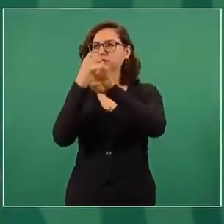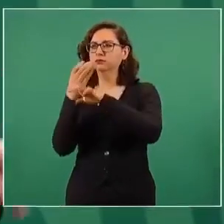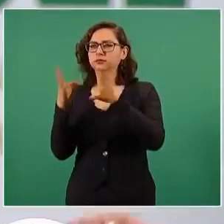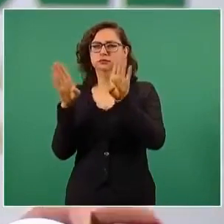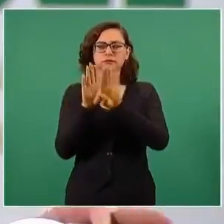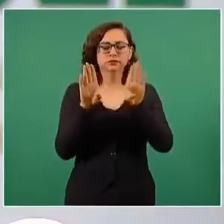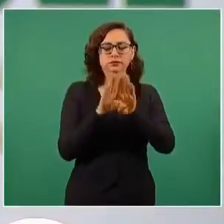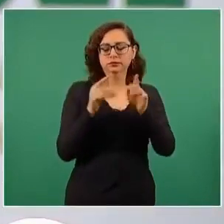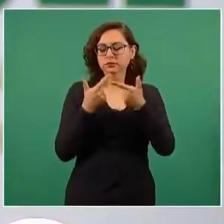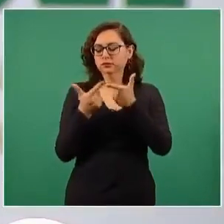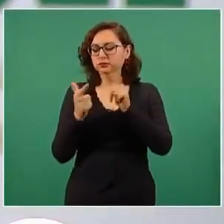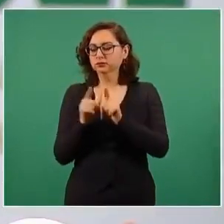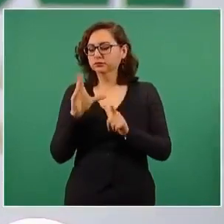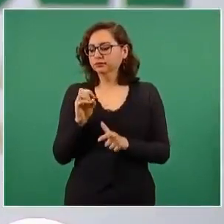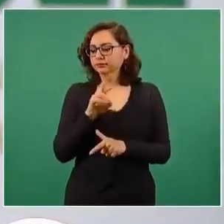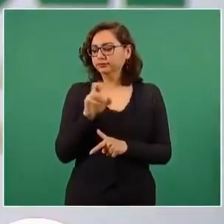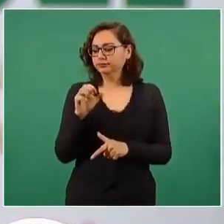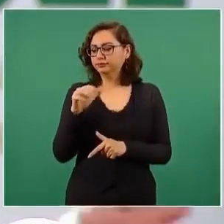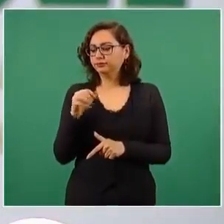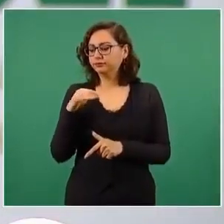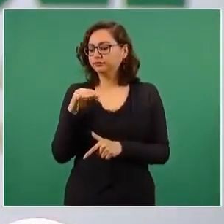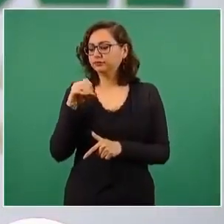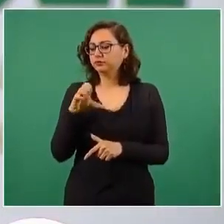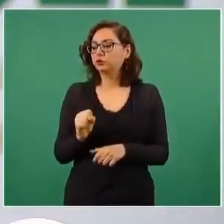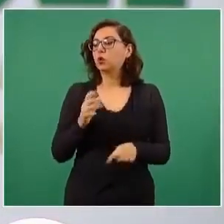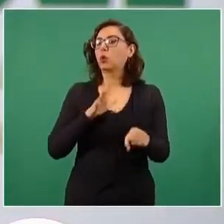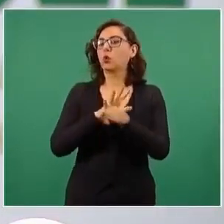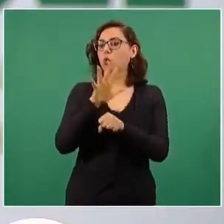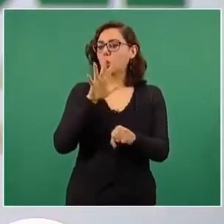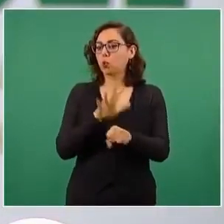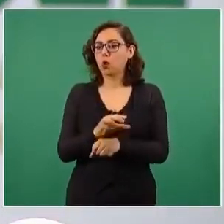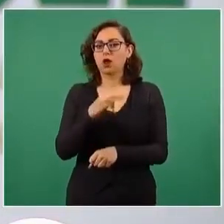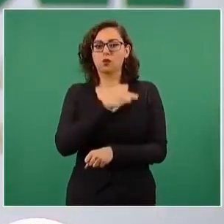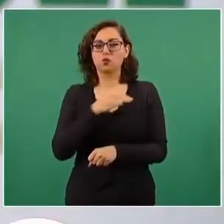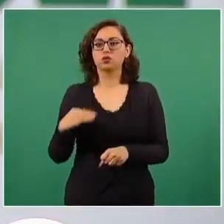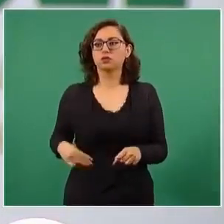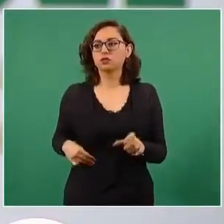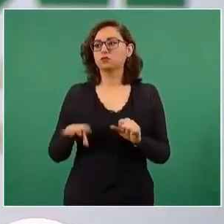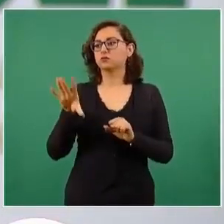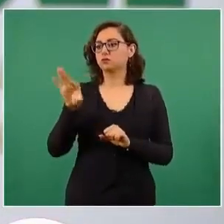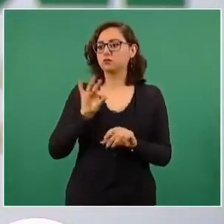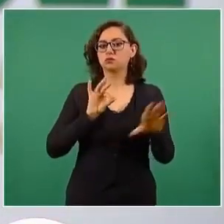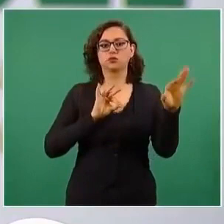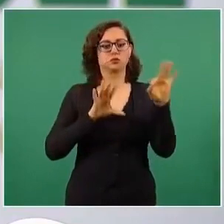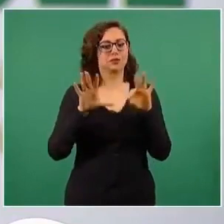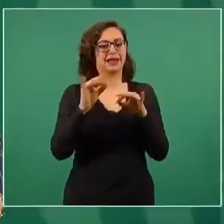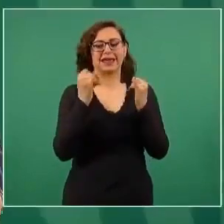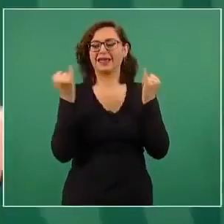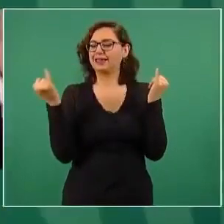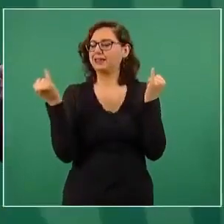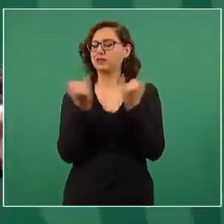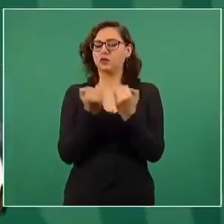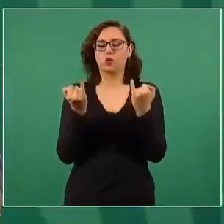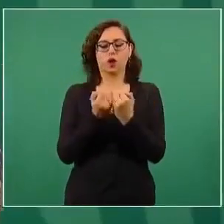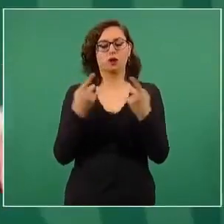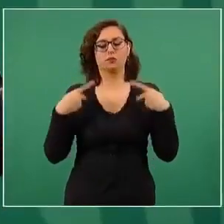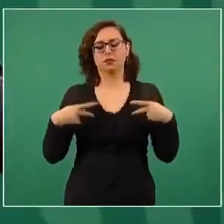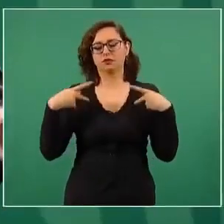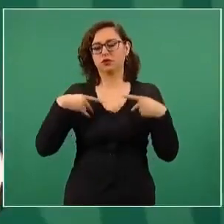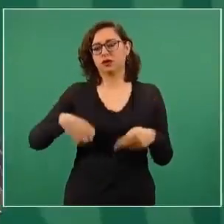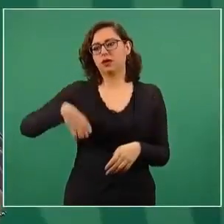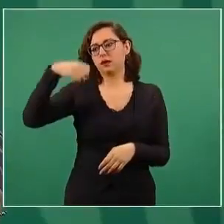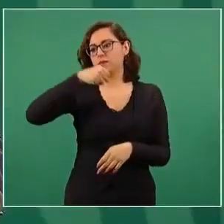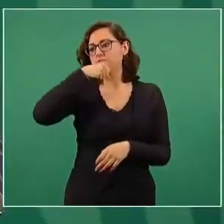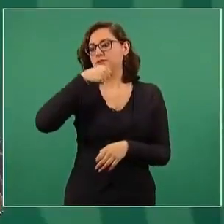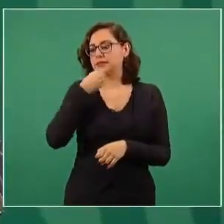brigadas Correcaminos para identificar los municipios que se van activando y como lo hicimos con las personas adultas mayores, cada semana se va anunciando